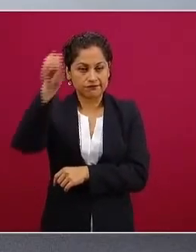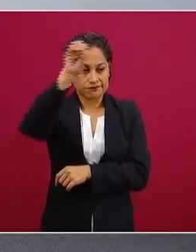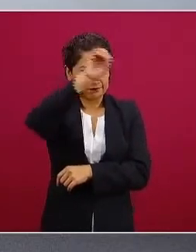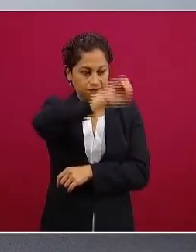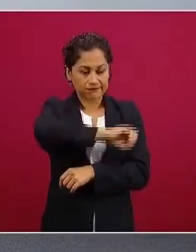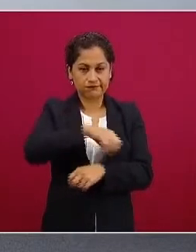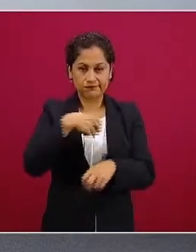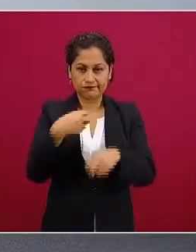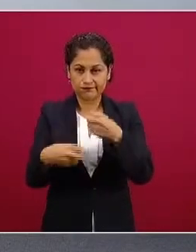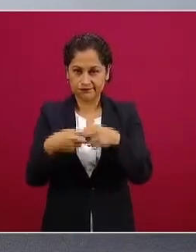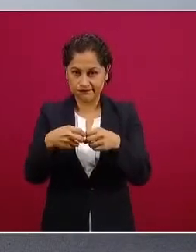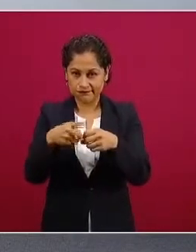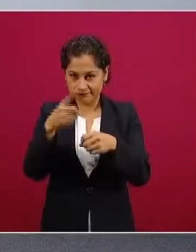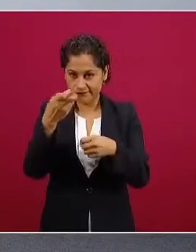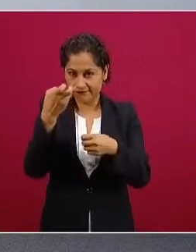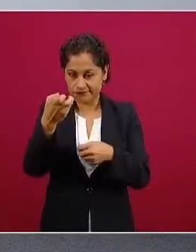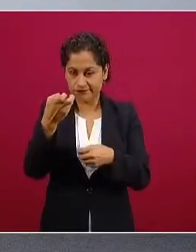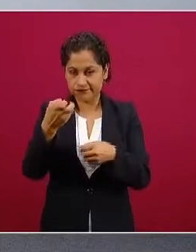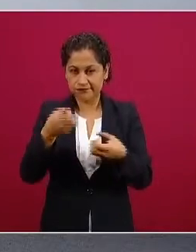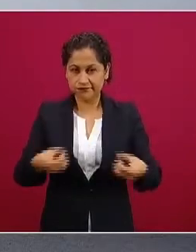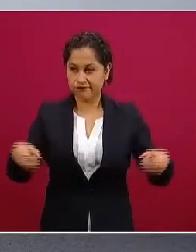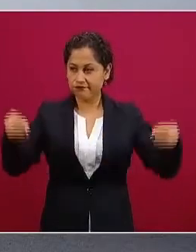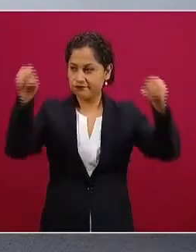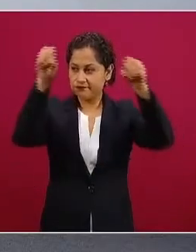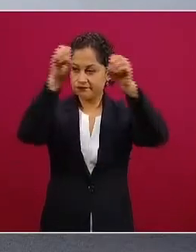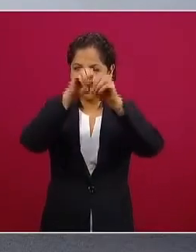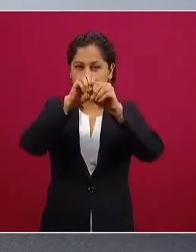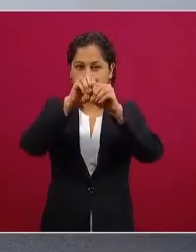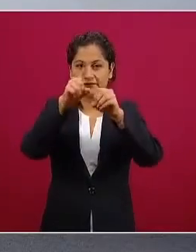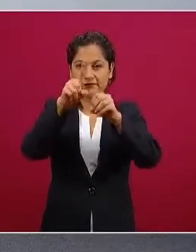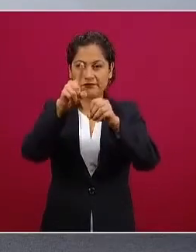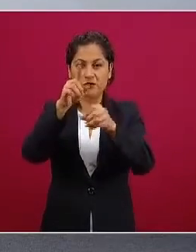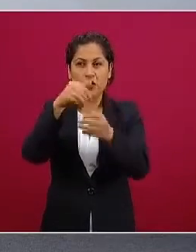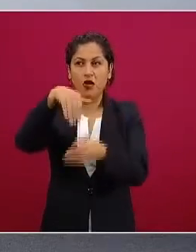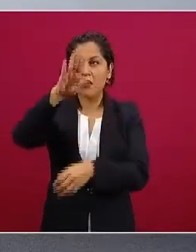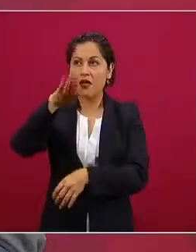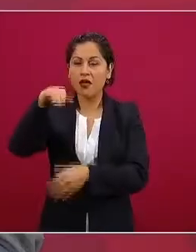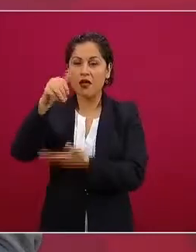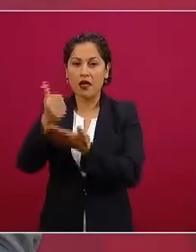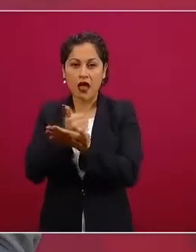porque esa era otra cosa llegaba un partido